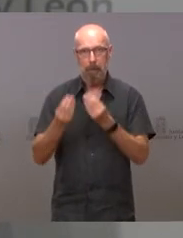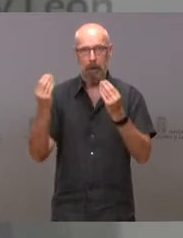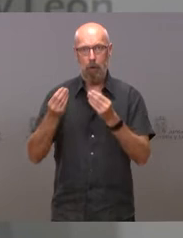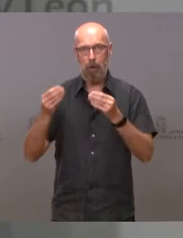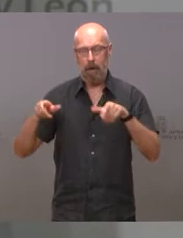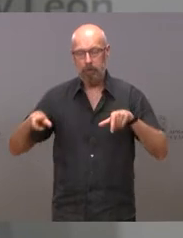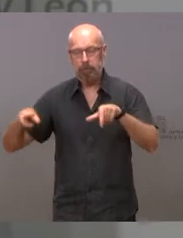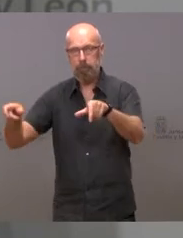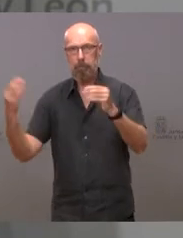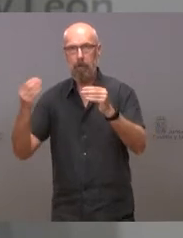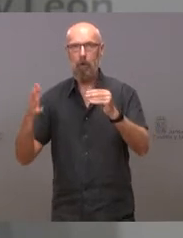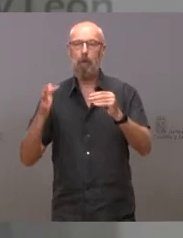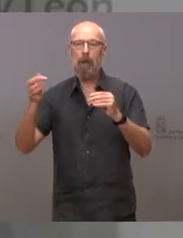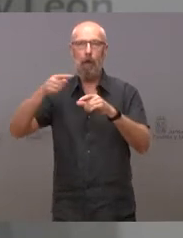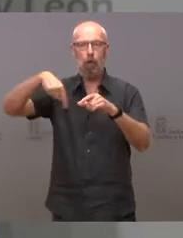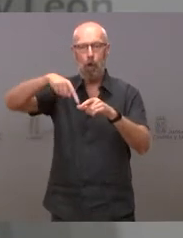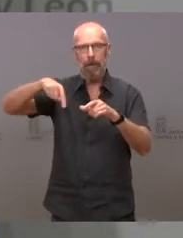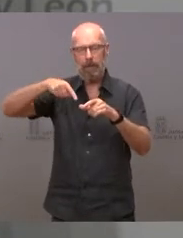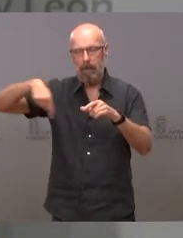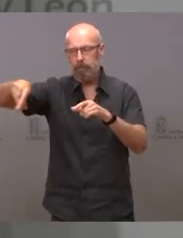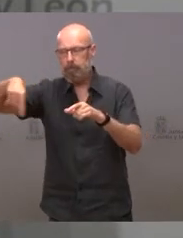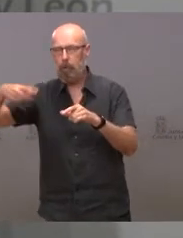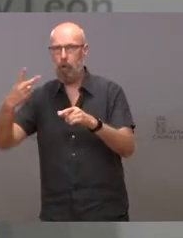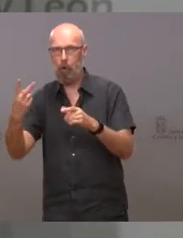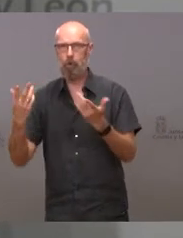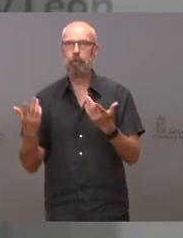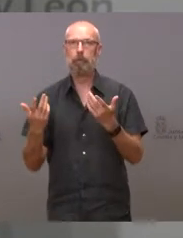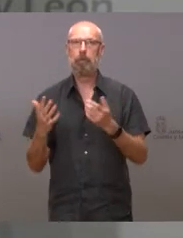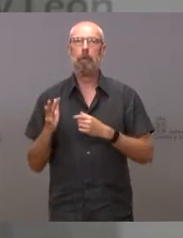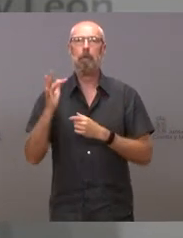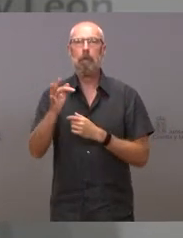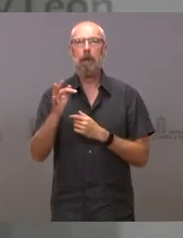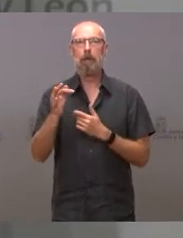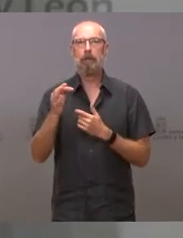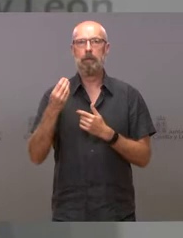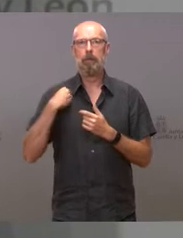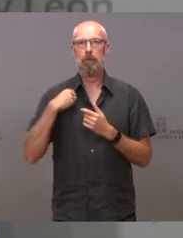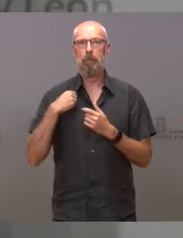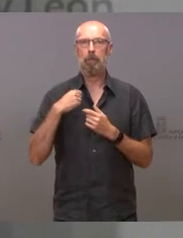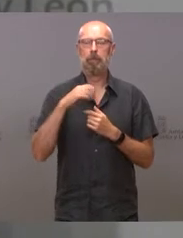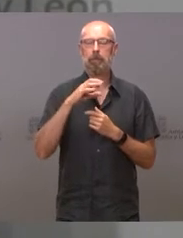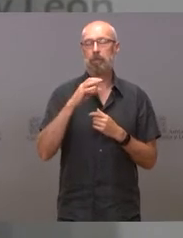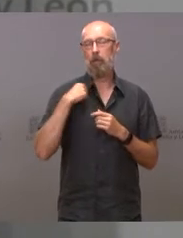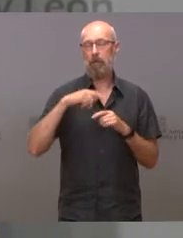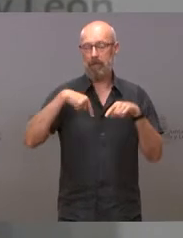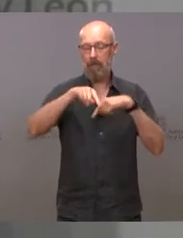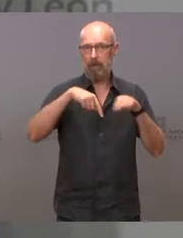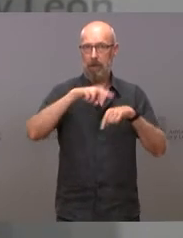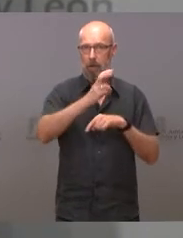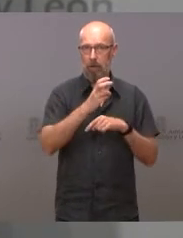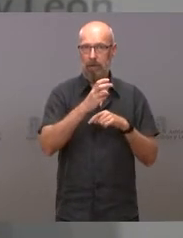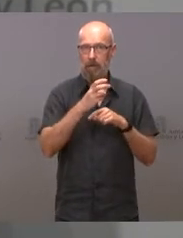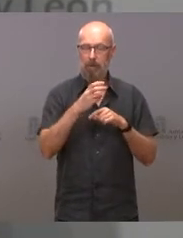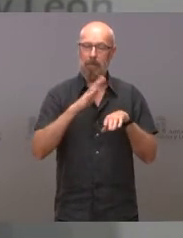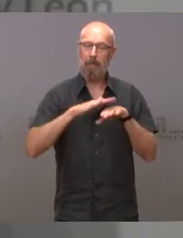construcción de dos glorietas y el refuerzo del firme de la CL605 en la construcción de una vía de